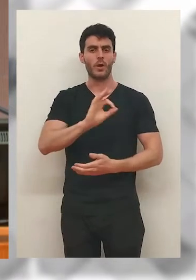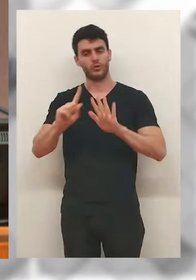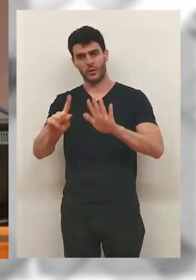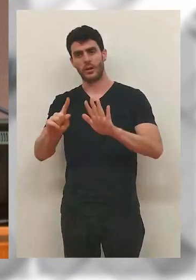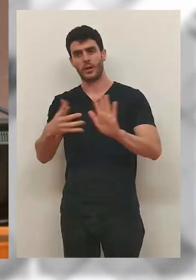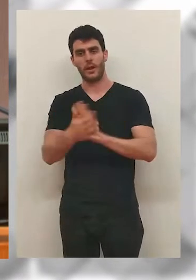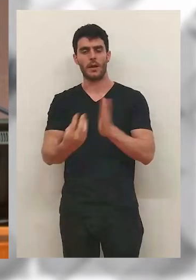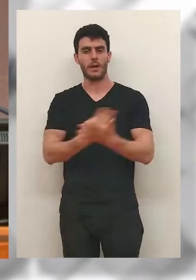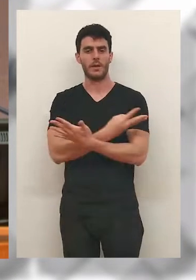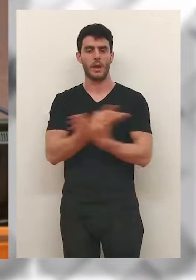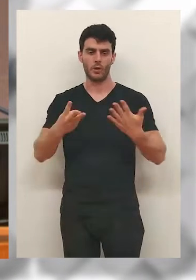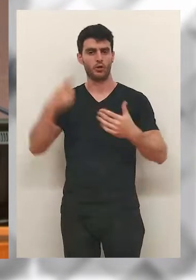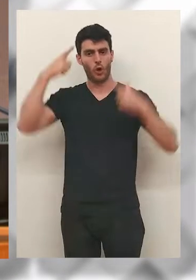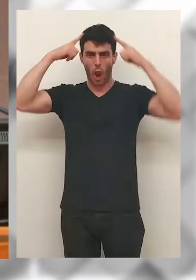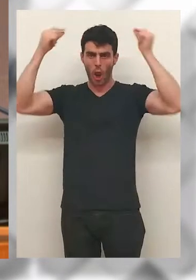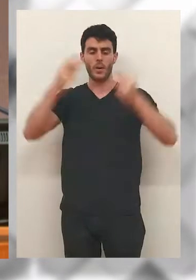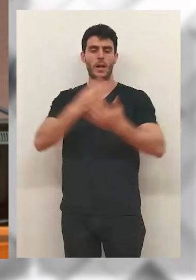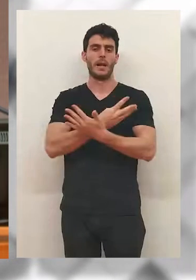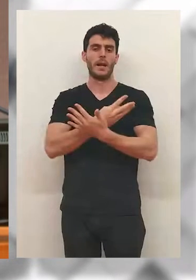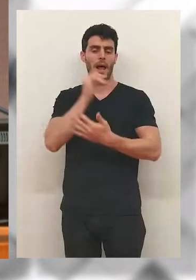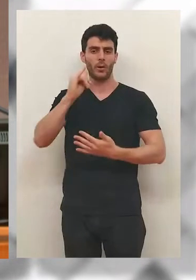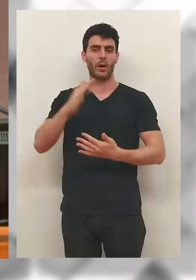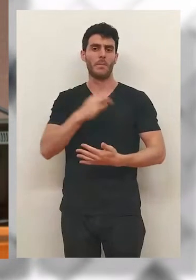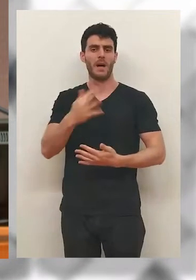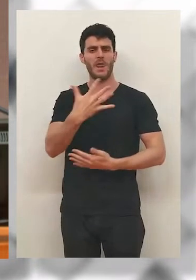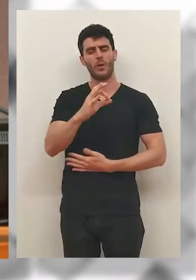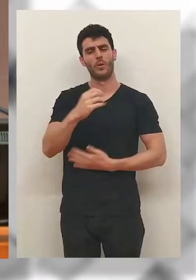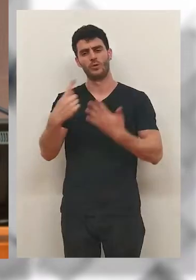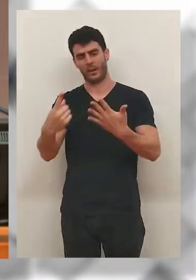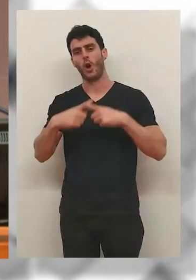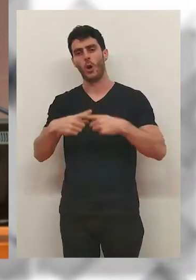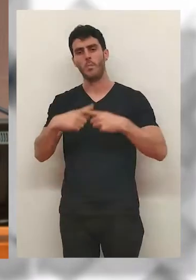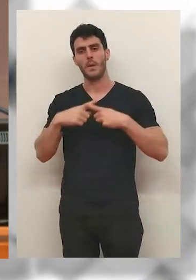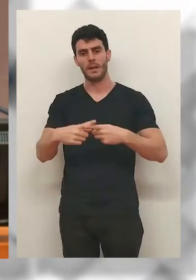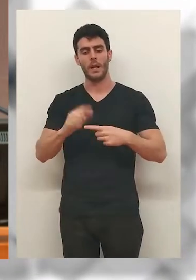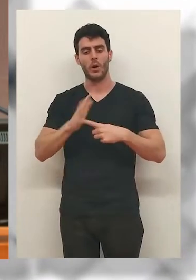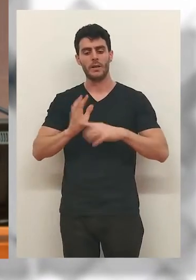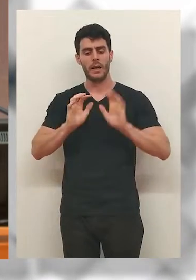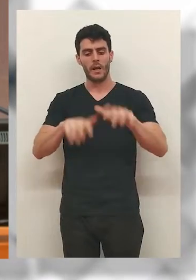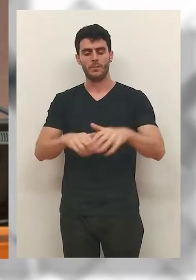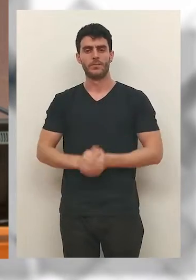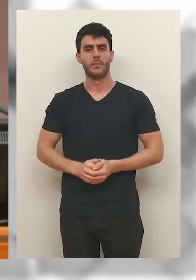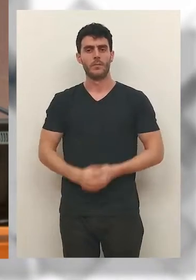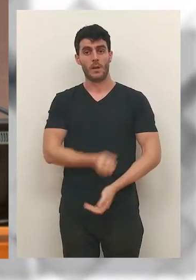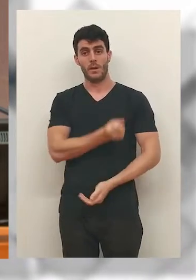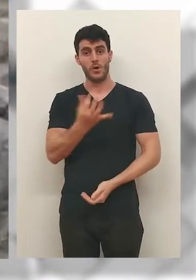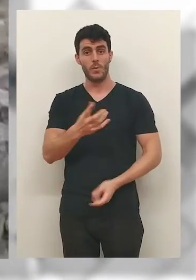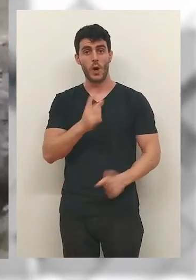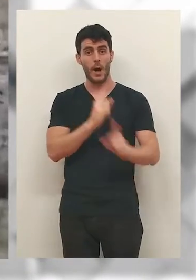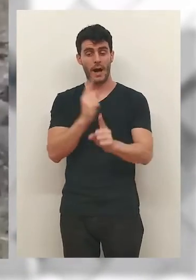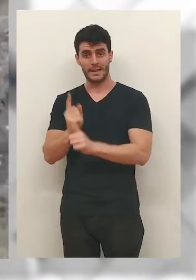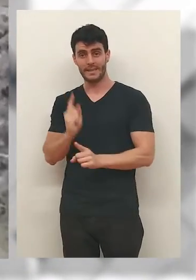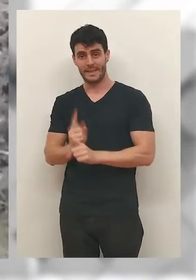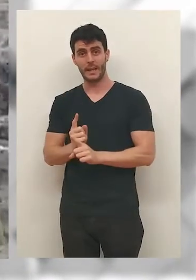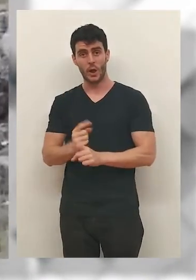media de cinco a seis ejemplares. Estamos hablando, por tanto, de unos 18 ejemplares en La Rioja, más otros cinco o seis compartidos con Castilla y León.